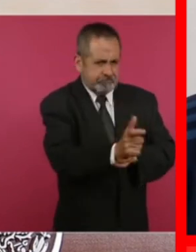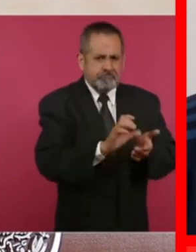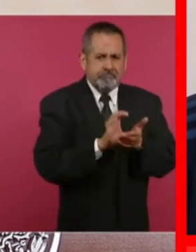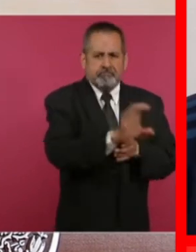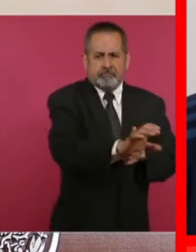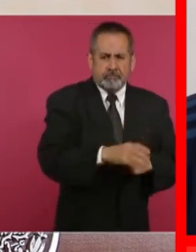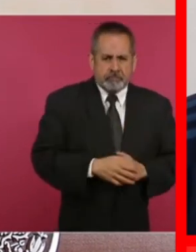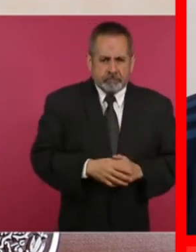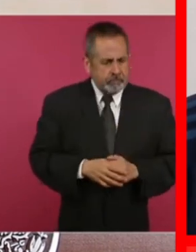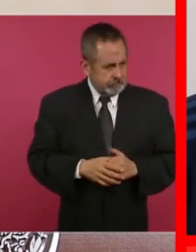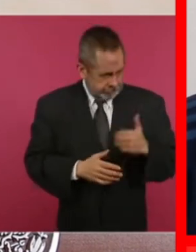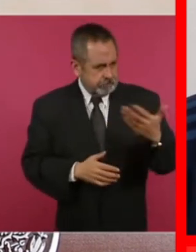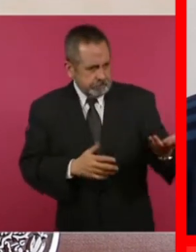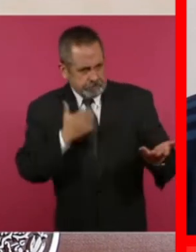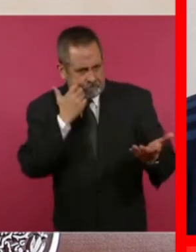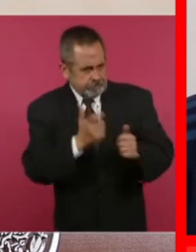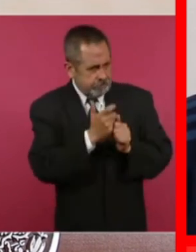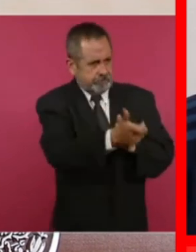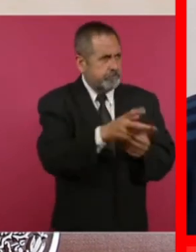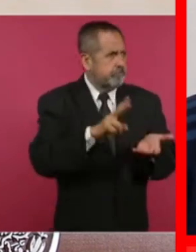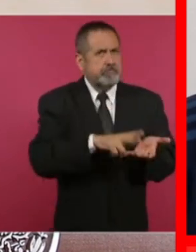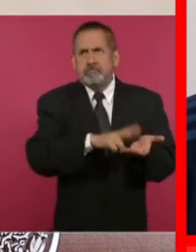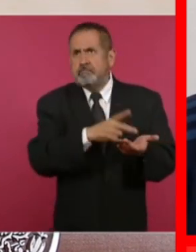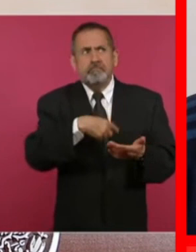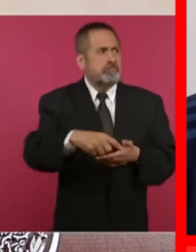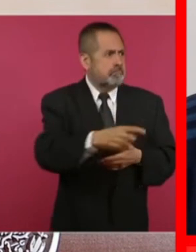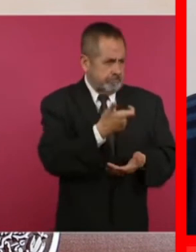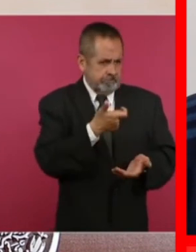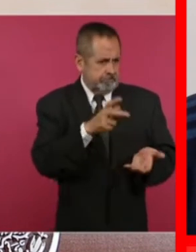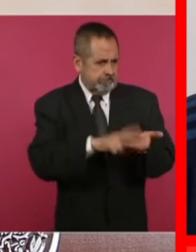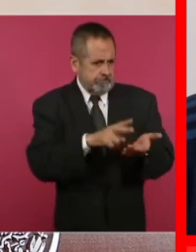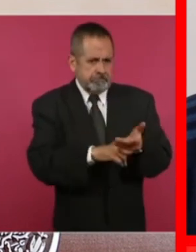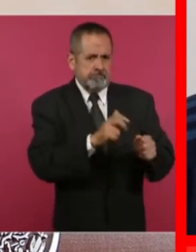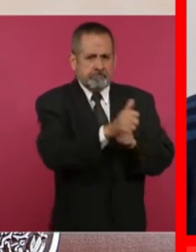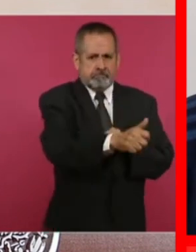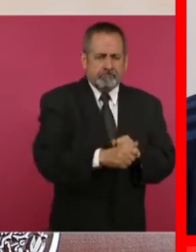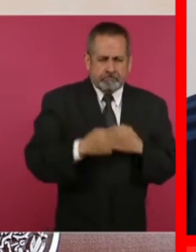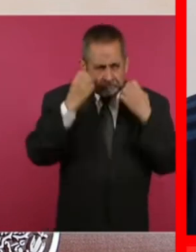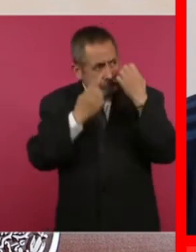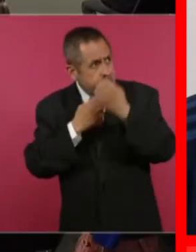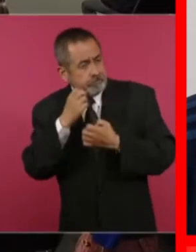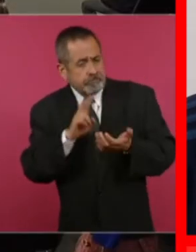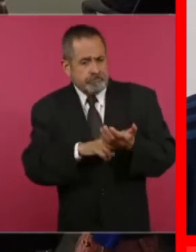Les pagamos. Es lo que vale el terreno de acuerdo al avalúo.